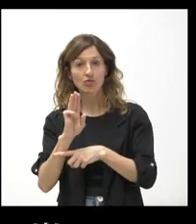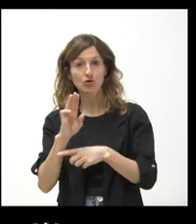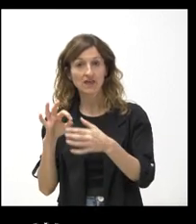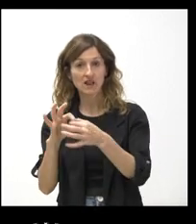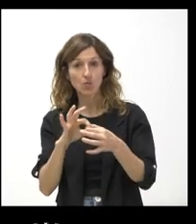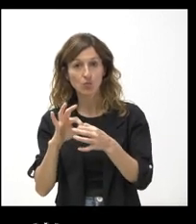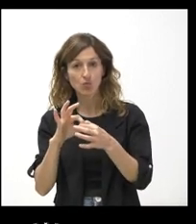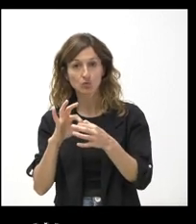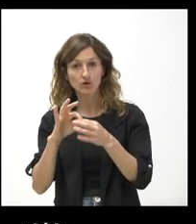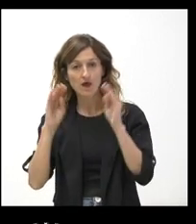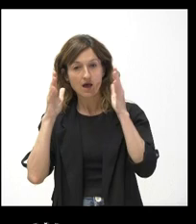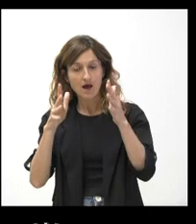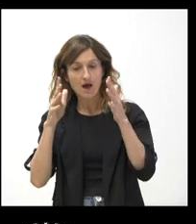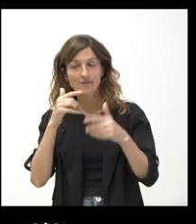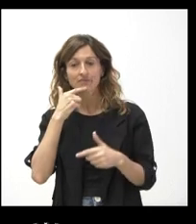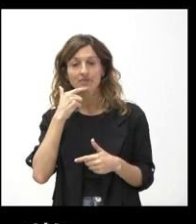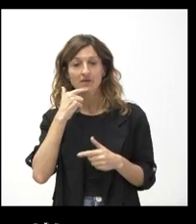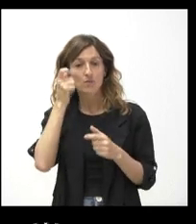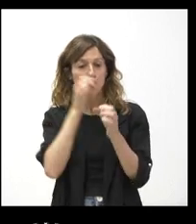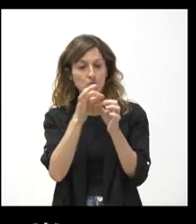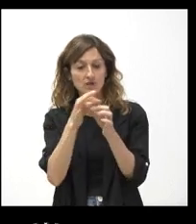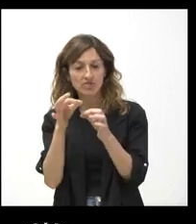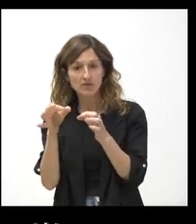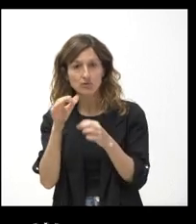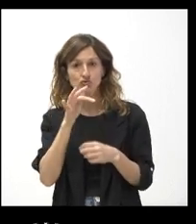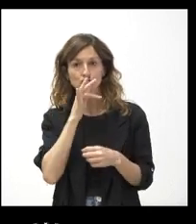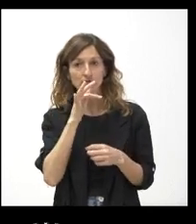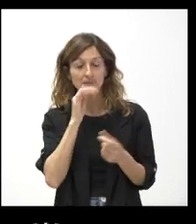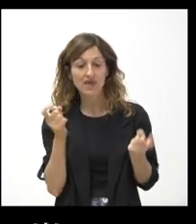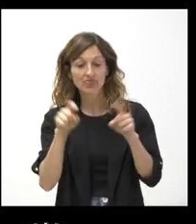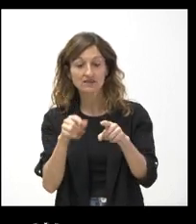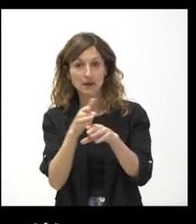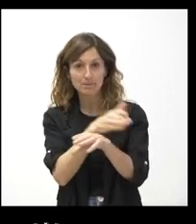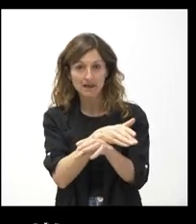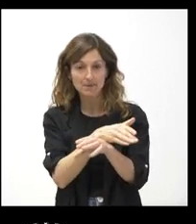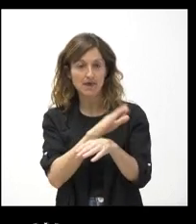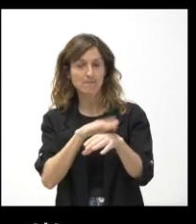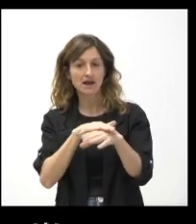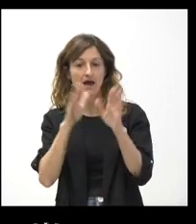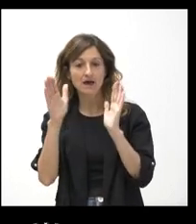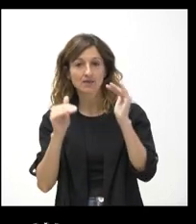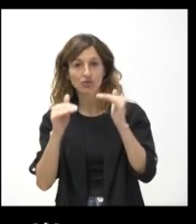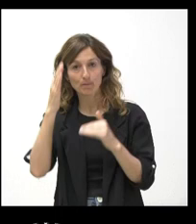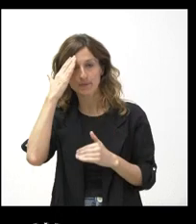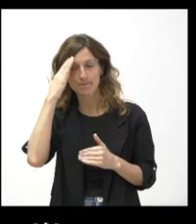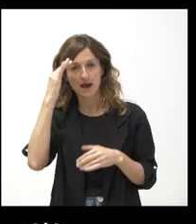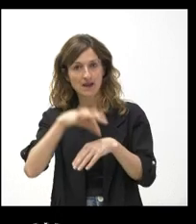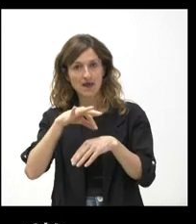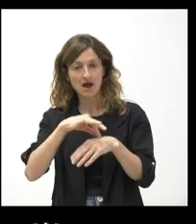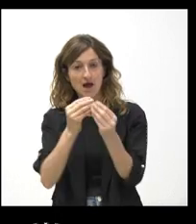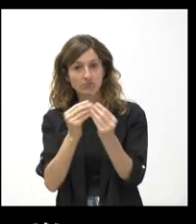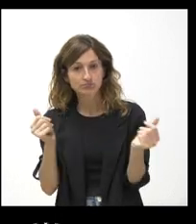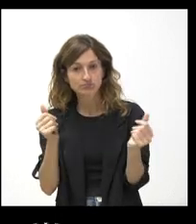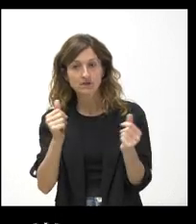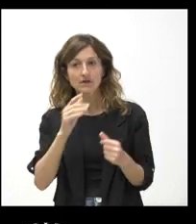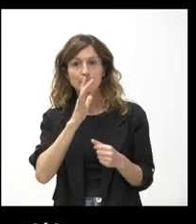ha pedido que en algunos municipios donde todavía existe la cita previa para la atención primaria sea eliminada, para